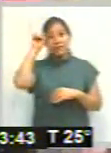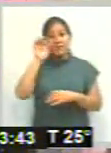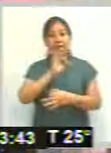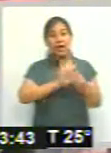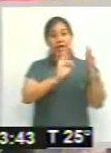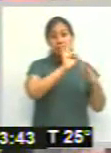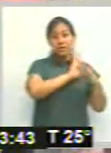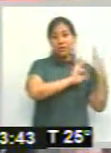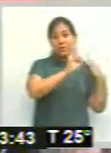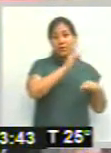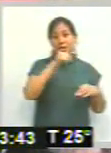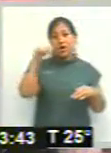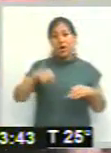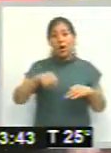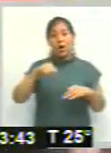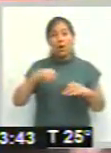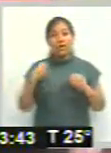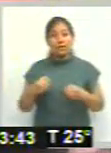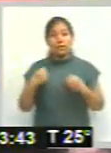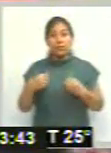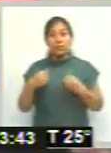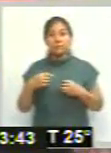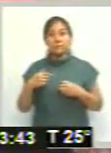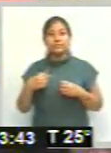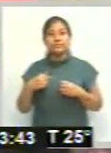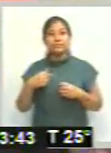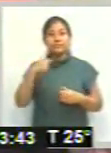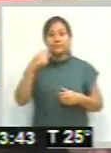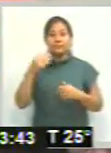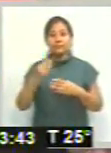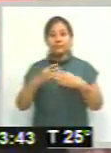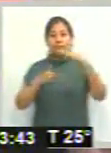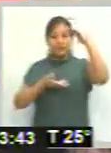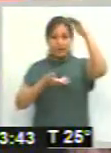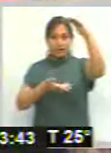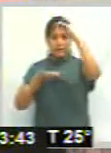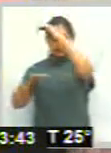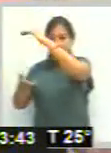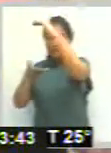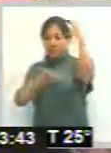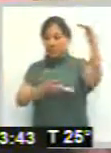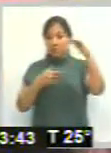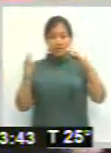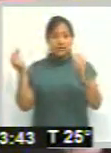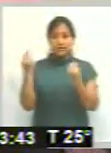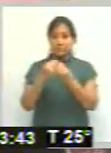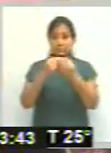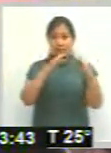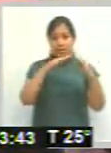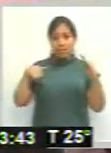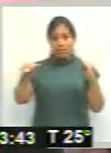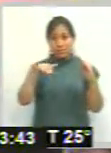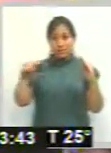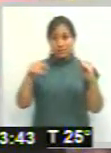mucho, pero ahora como hay muchos devocionarios, mucha imagen de Cayetano en todas partes de los barrios, hay veces no se